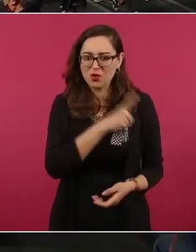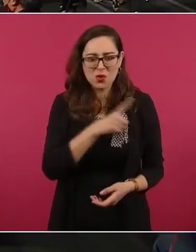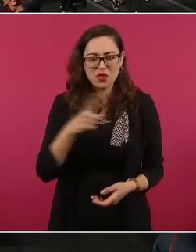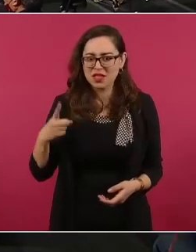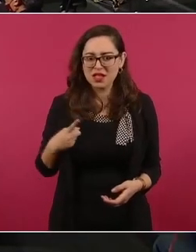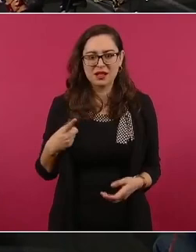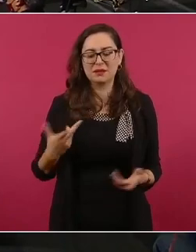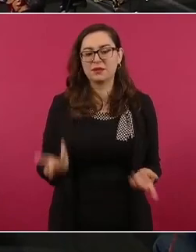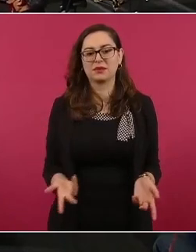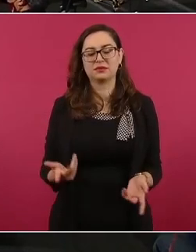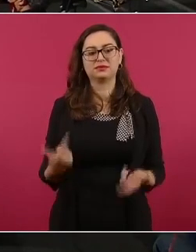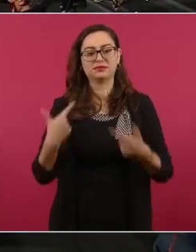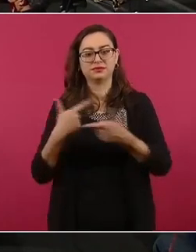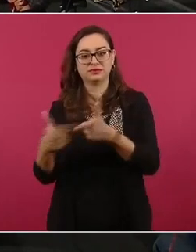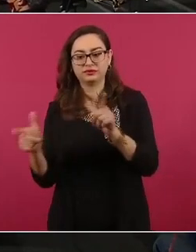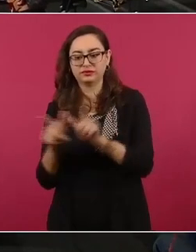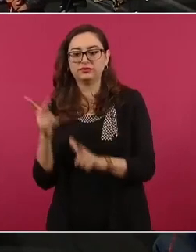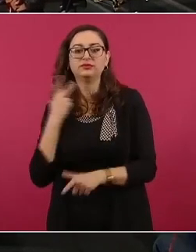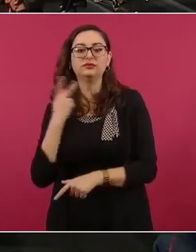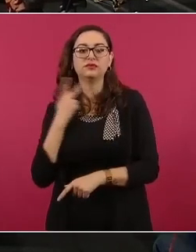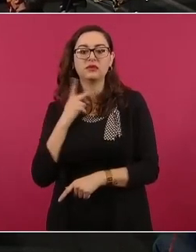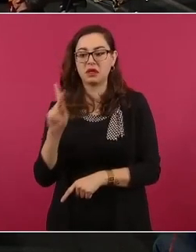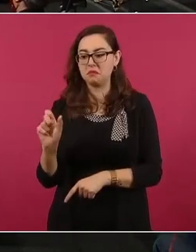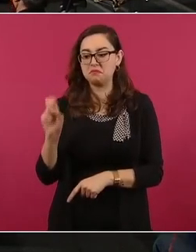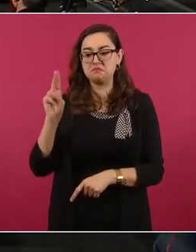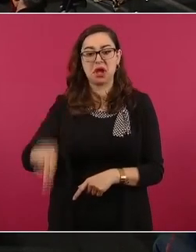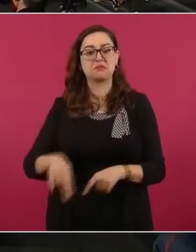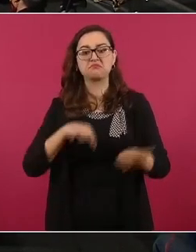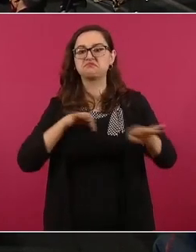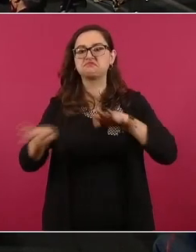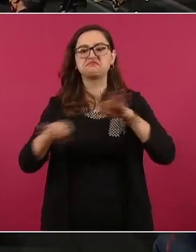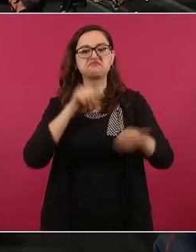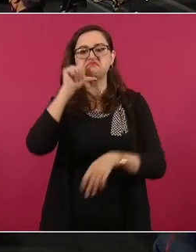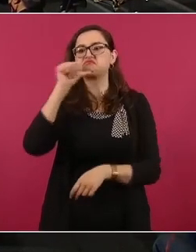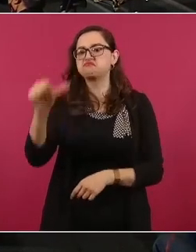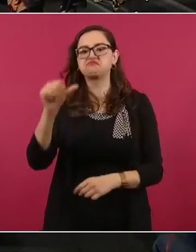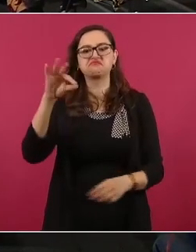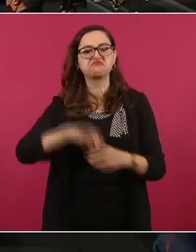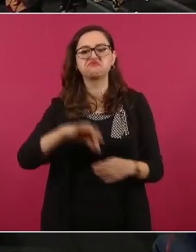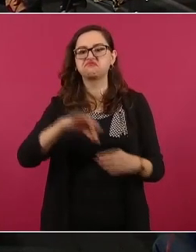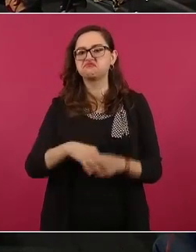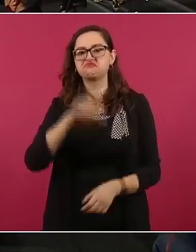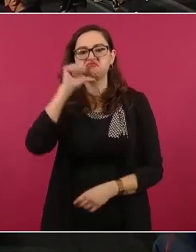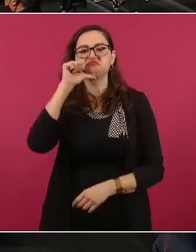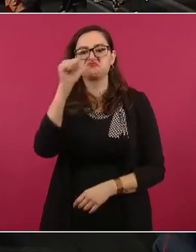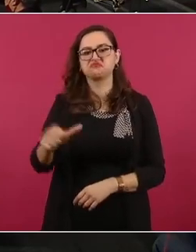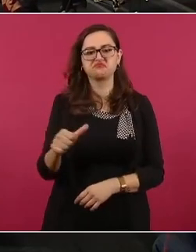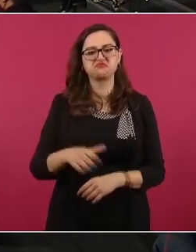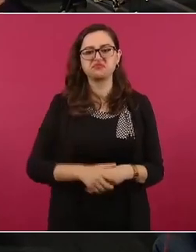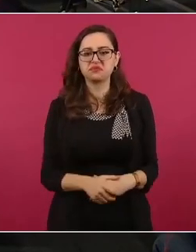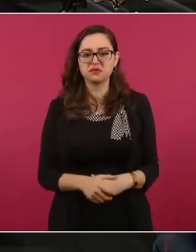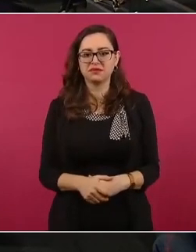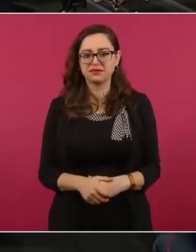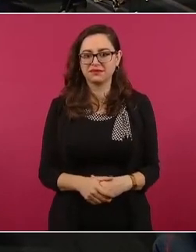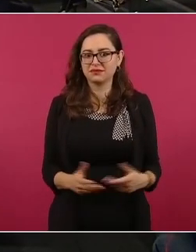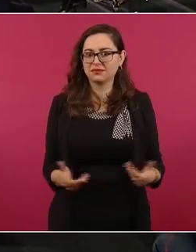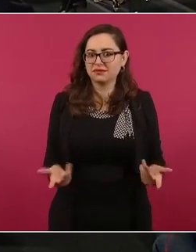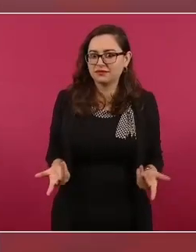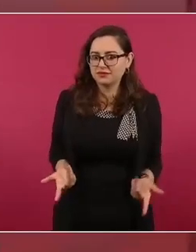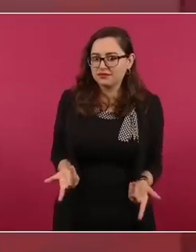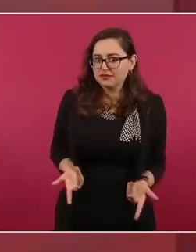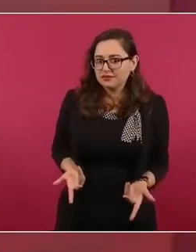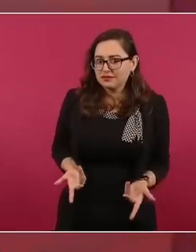Los del PAN, huelga, nada. Estaba yo dándoles a